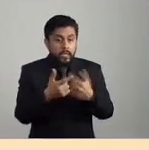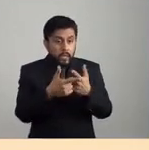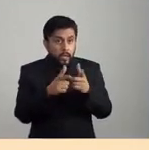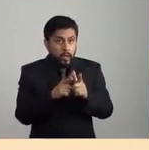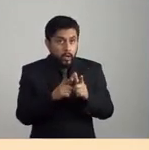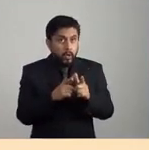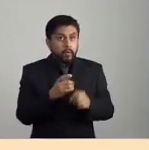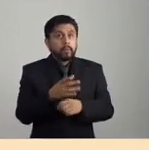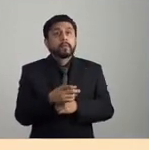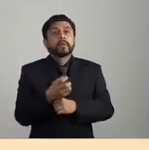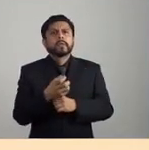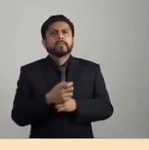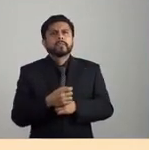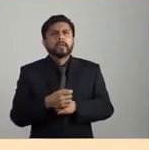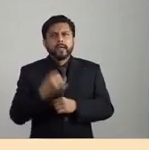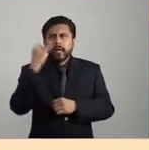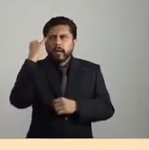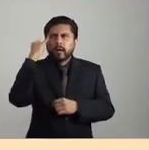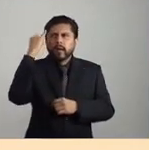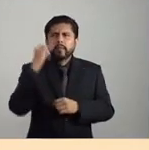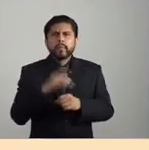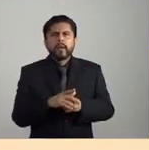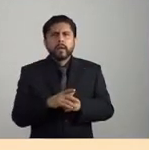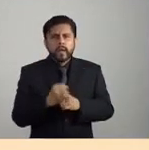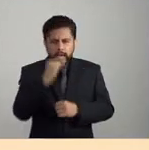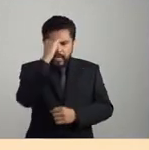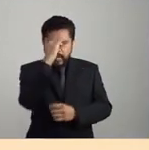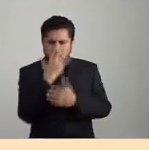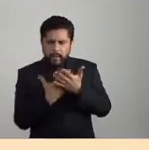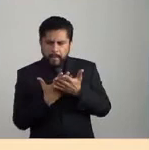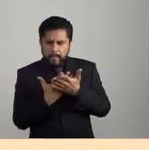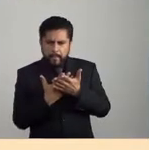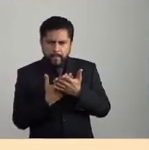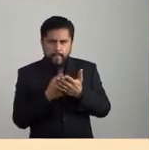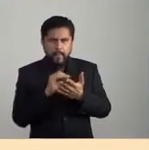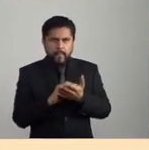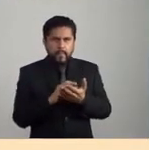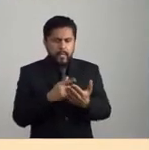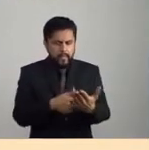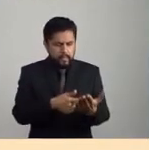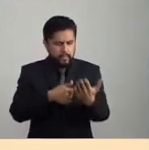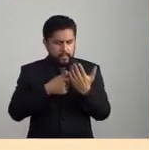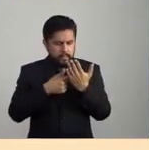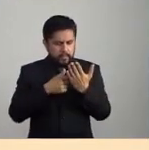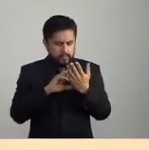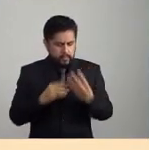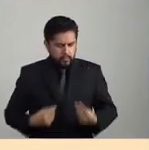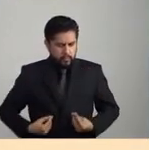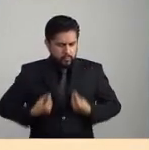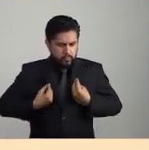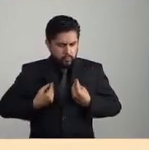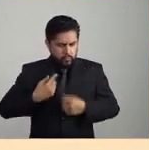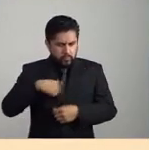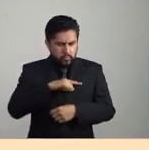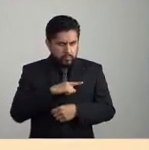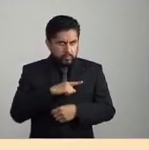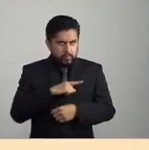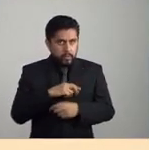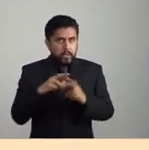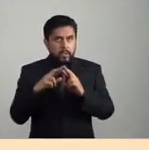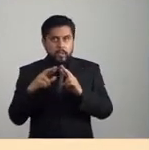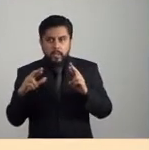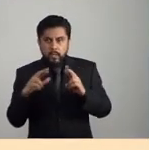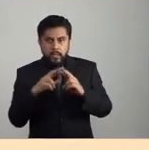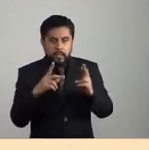idea de qué imágenes nos devuelve el virus, ¿no?, para pensar, digamos, nuestras propias relaciones de